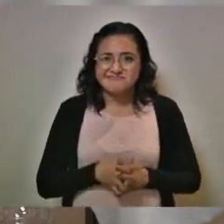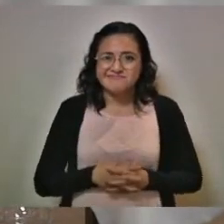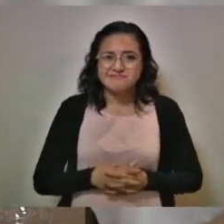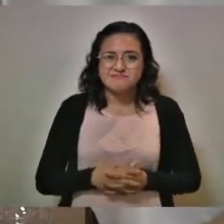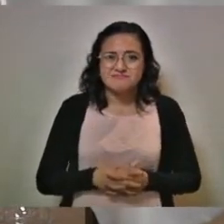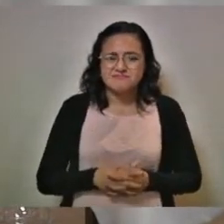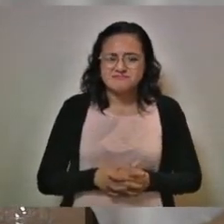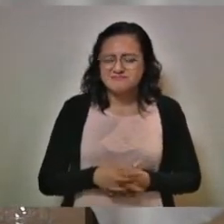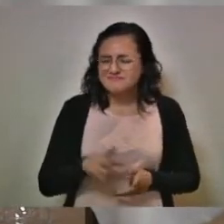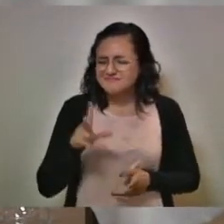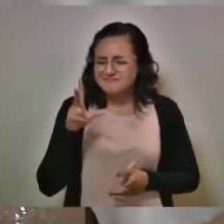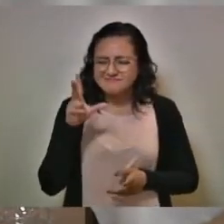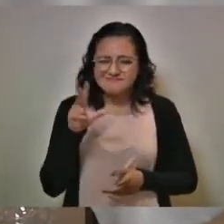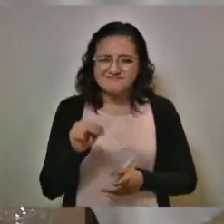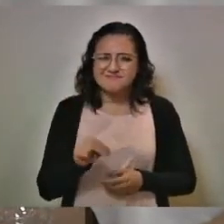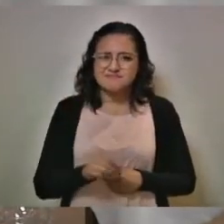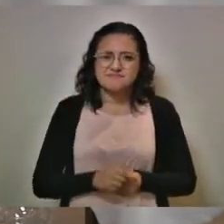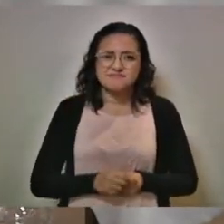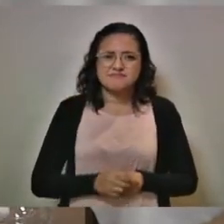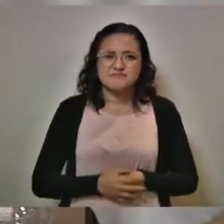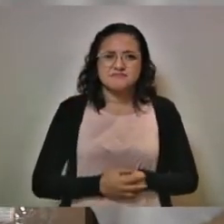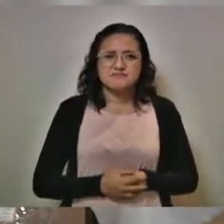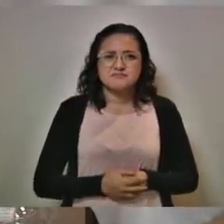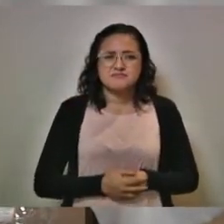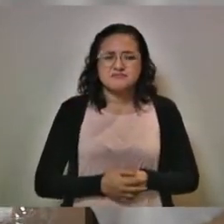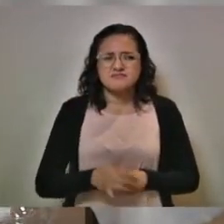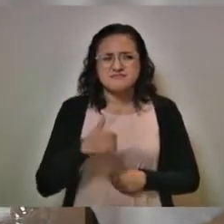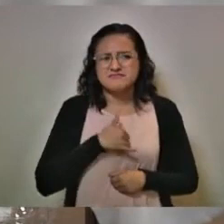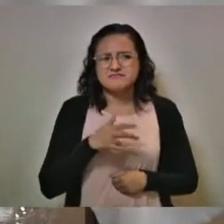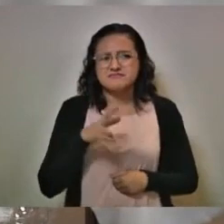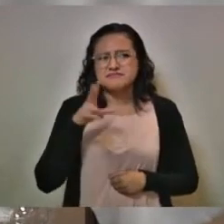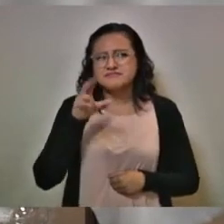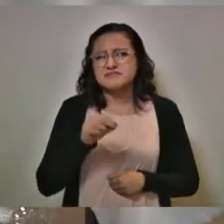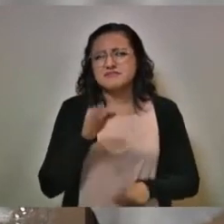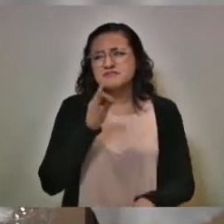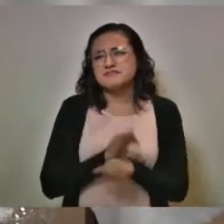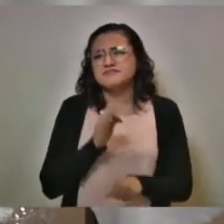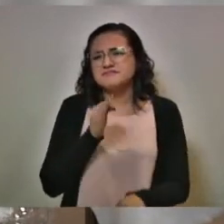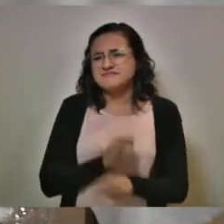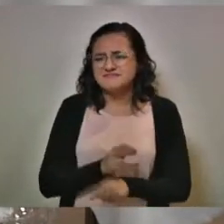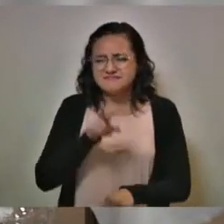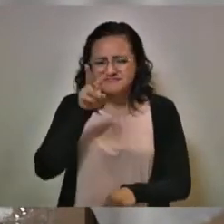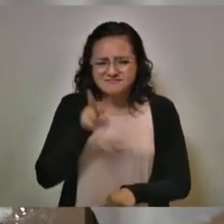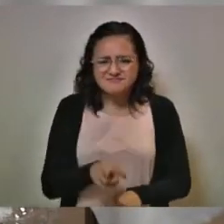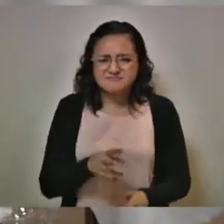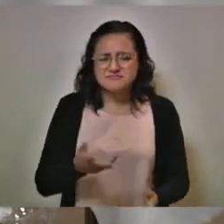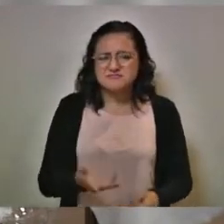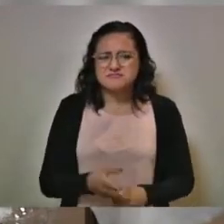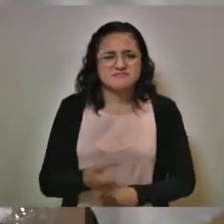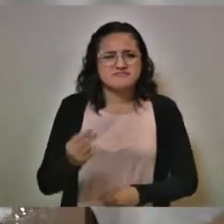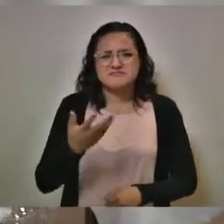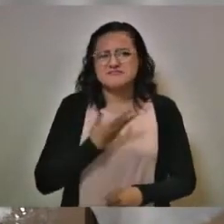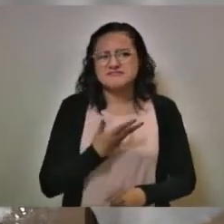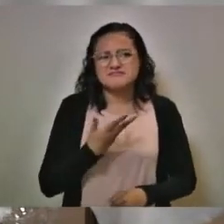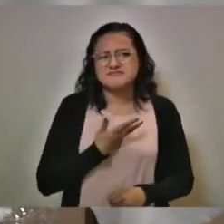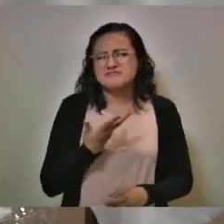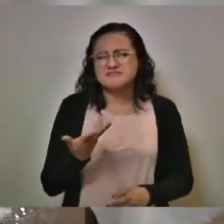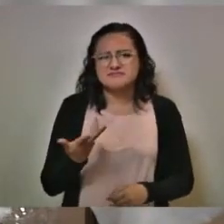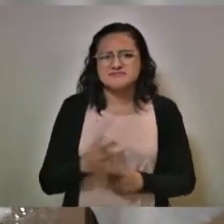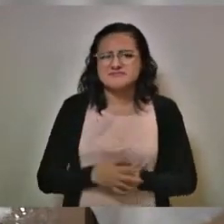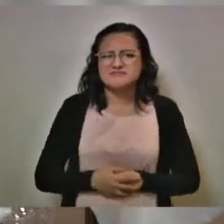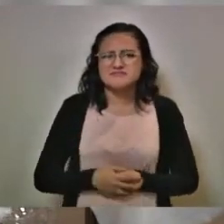No, yo no, no me, de verdad, no tengo mayor,